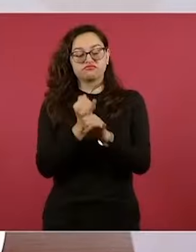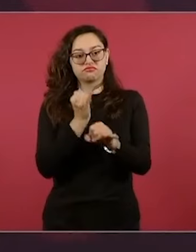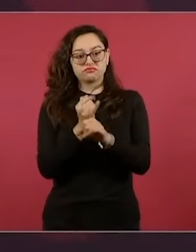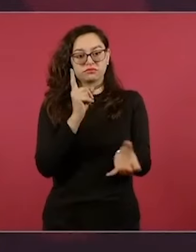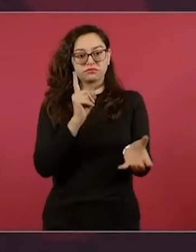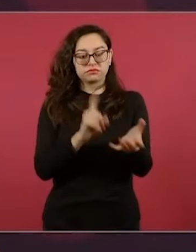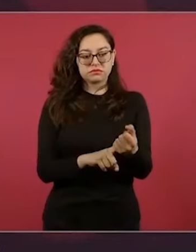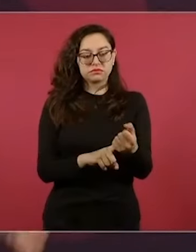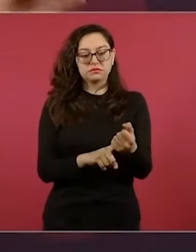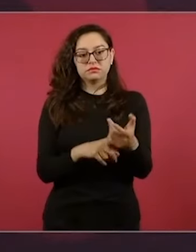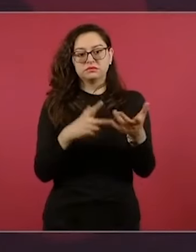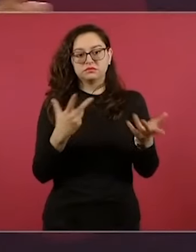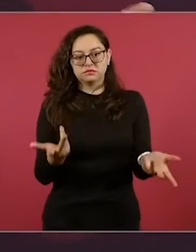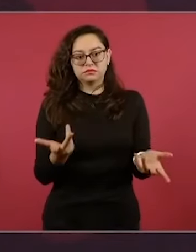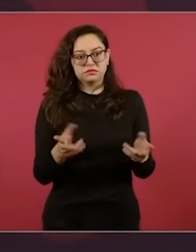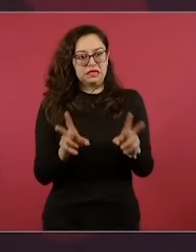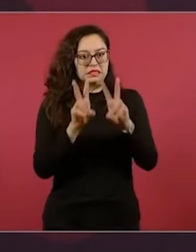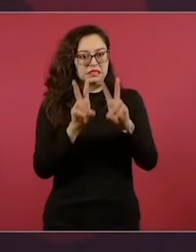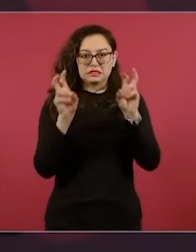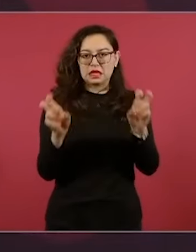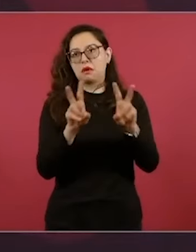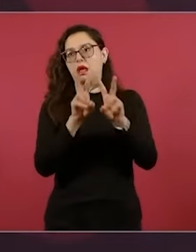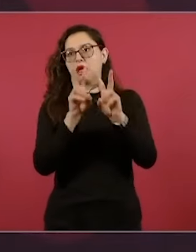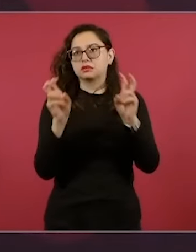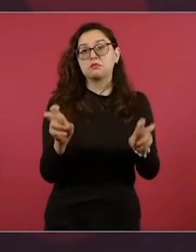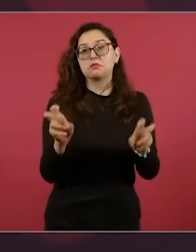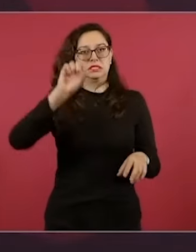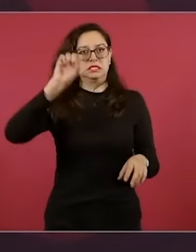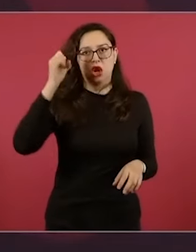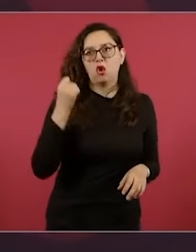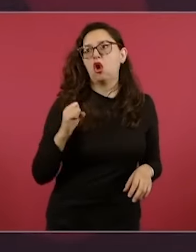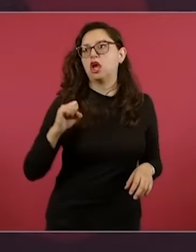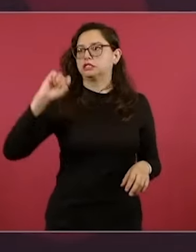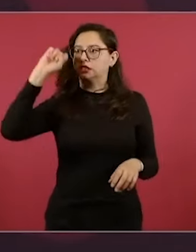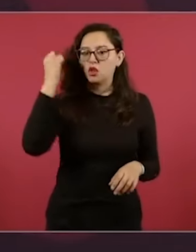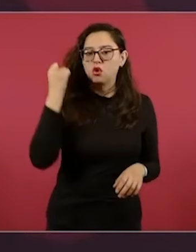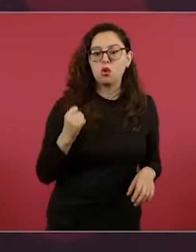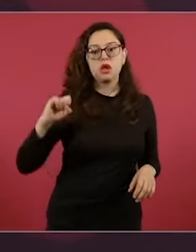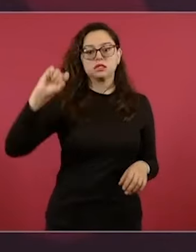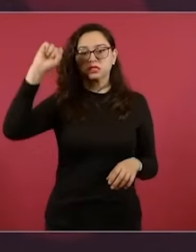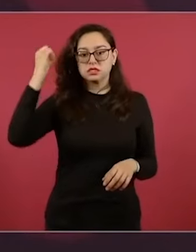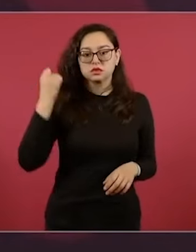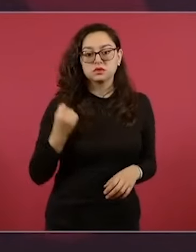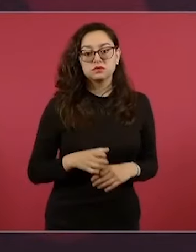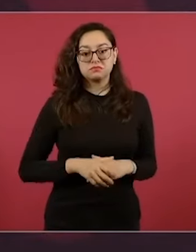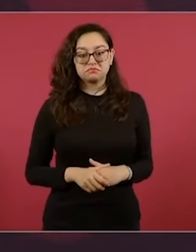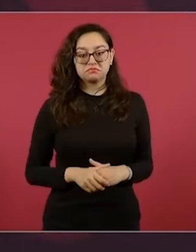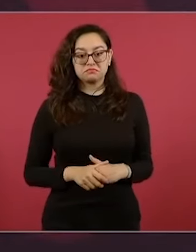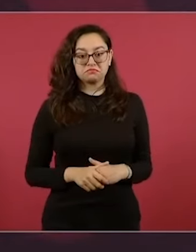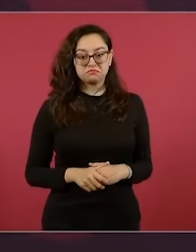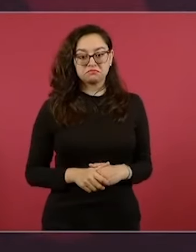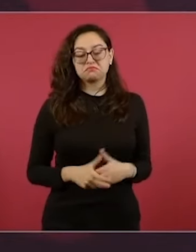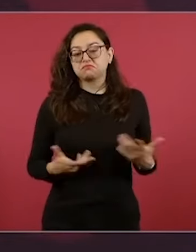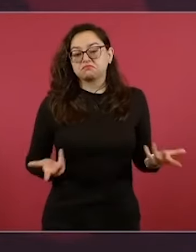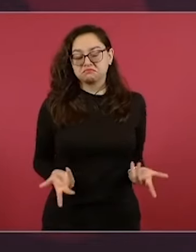y tienen también el tema de Sinaloa, porque es como el tema de